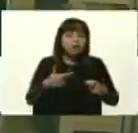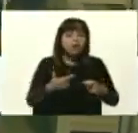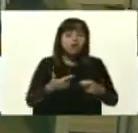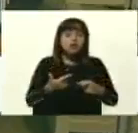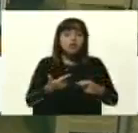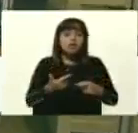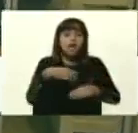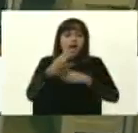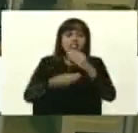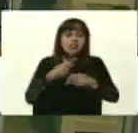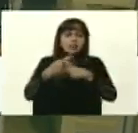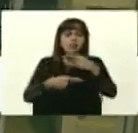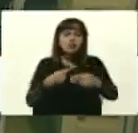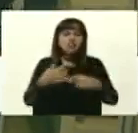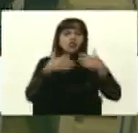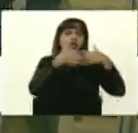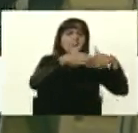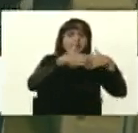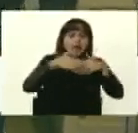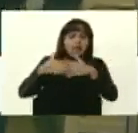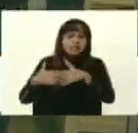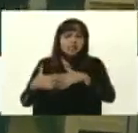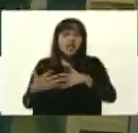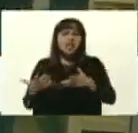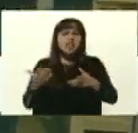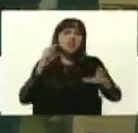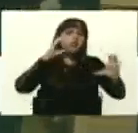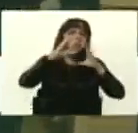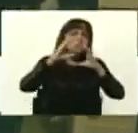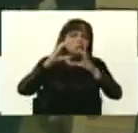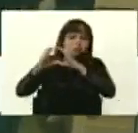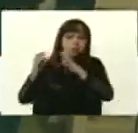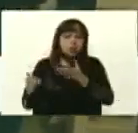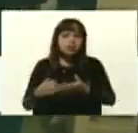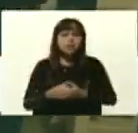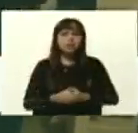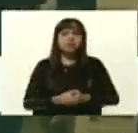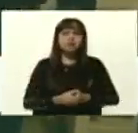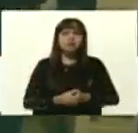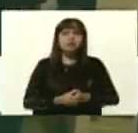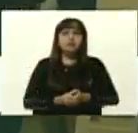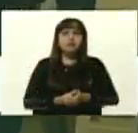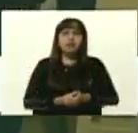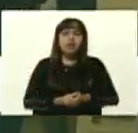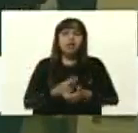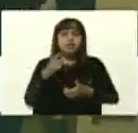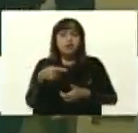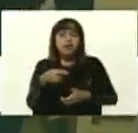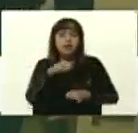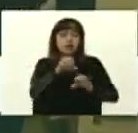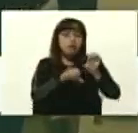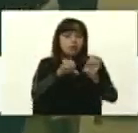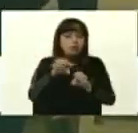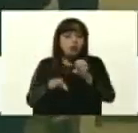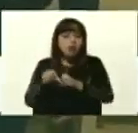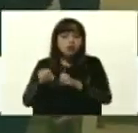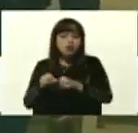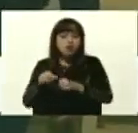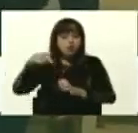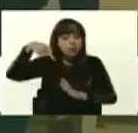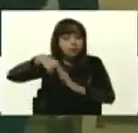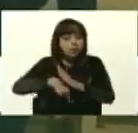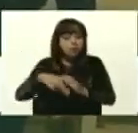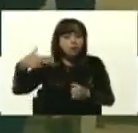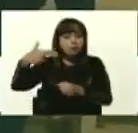manejar procesos industriales, procesos de telecomunicaciones, escadas para verificación de, por ejemplo, pozos petroleros,